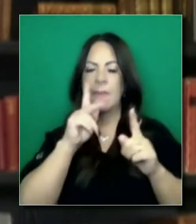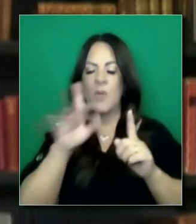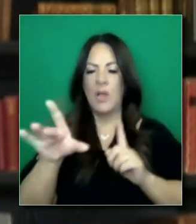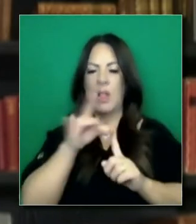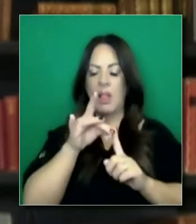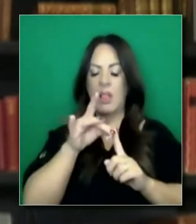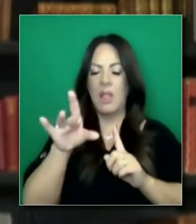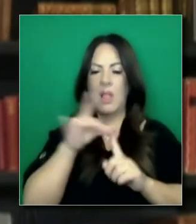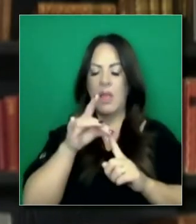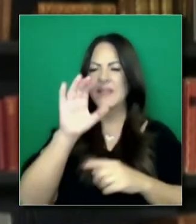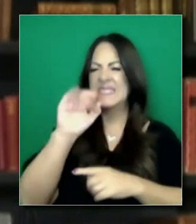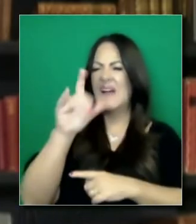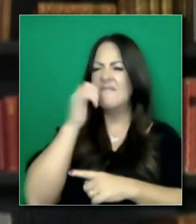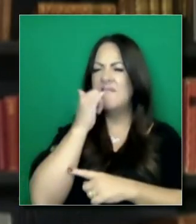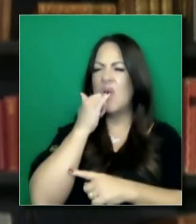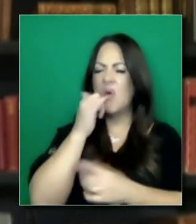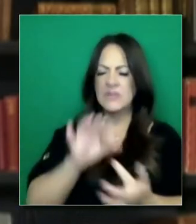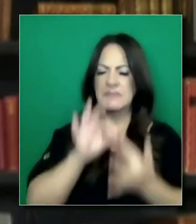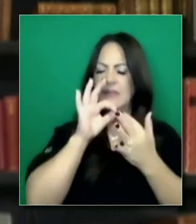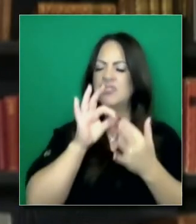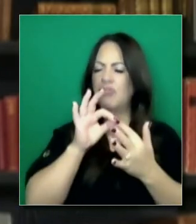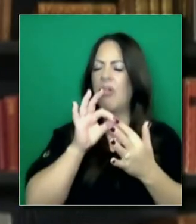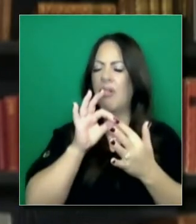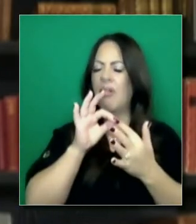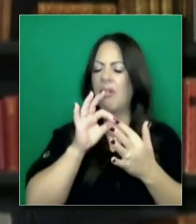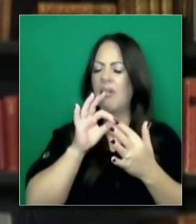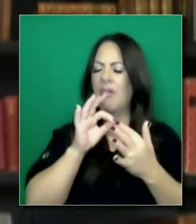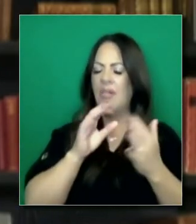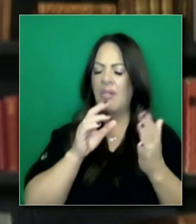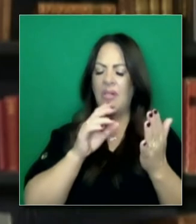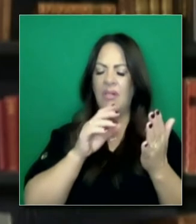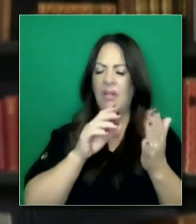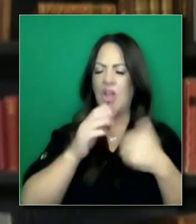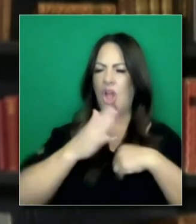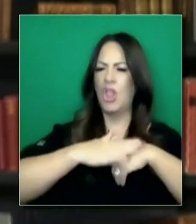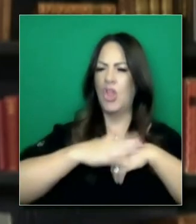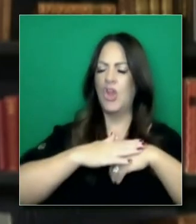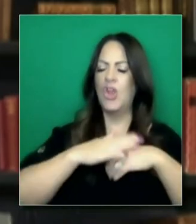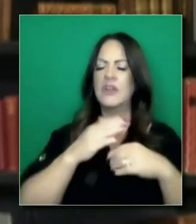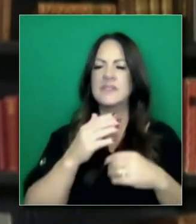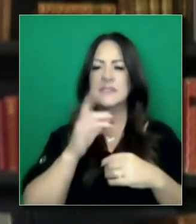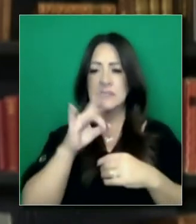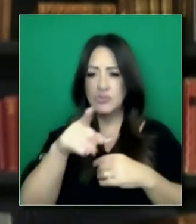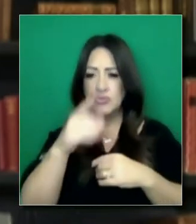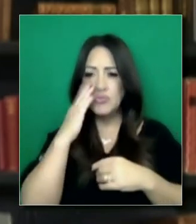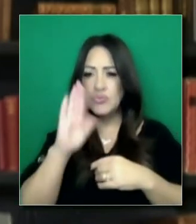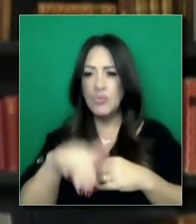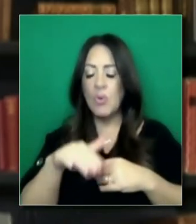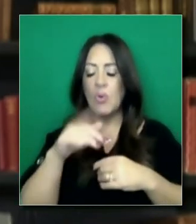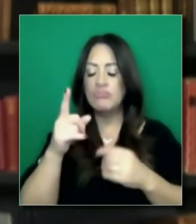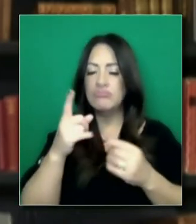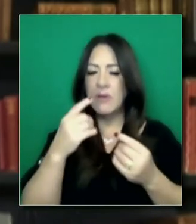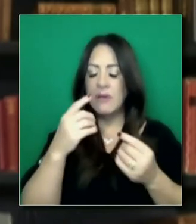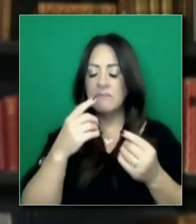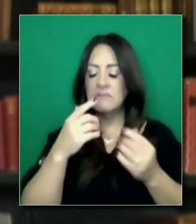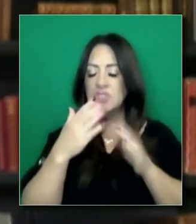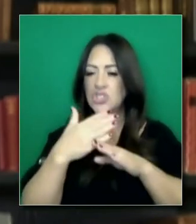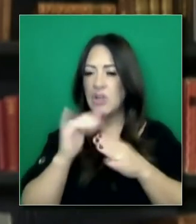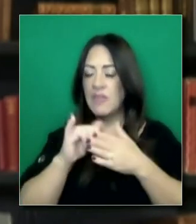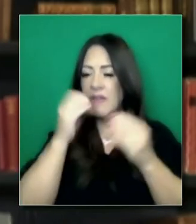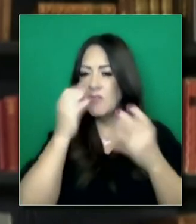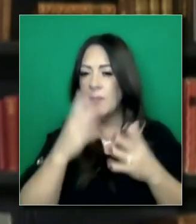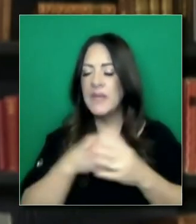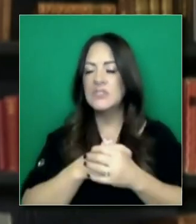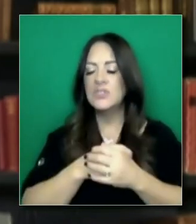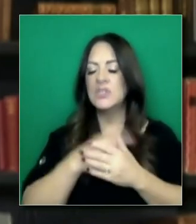entender que las personas sí o no cumplieron con esto y puede entrar más a fondo en dónde vamos a poner